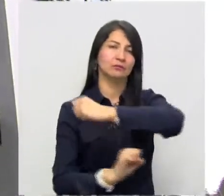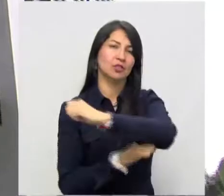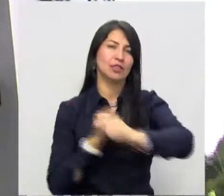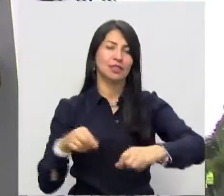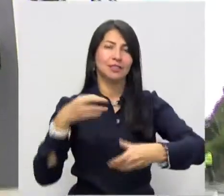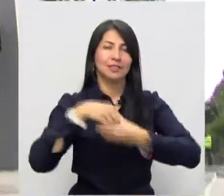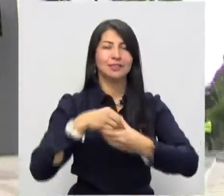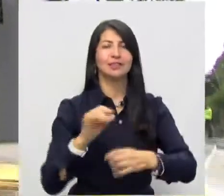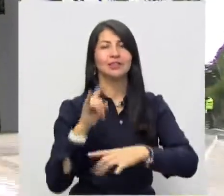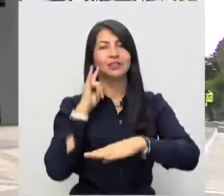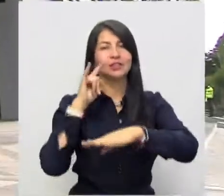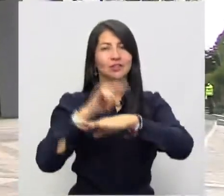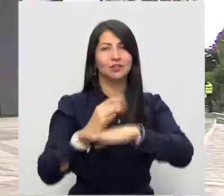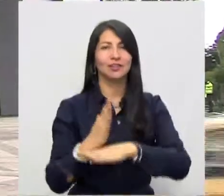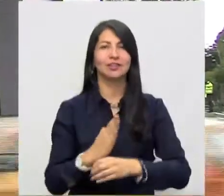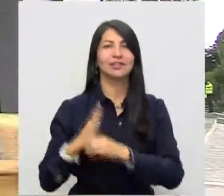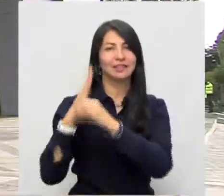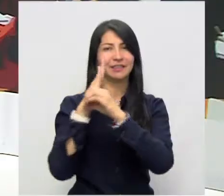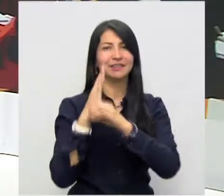la República.